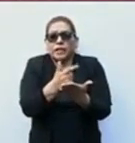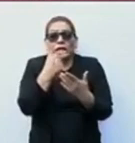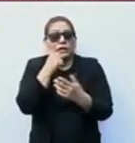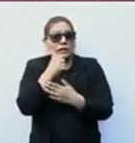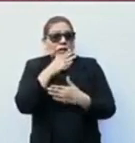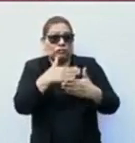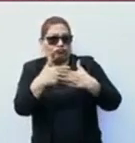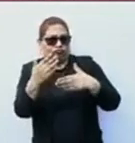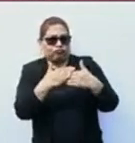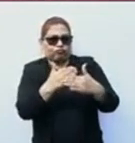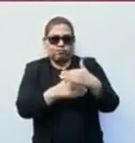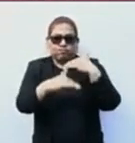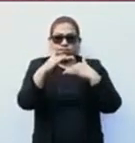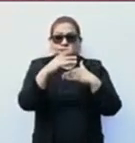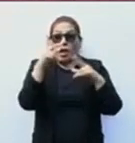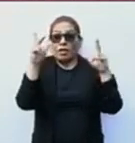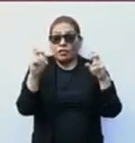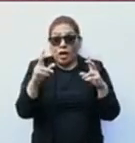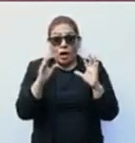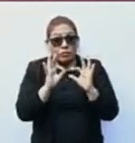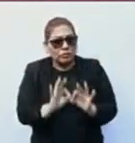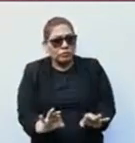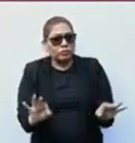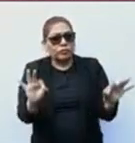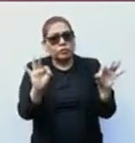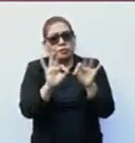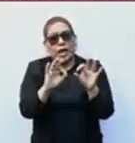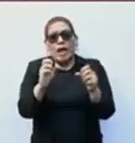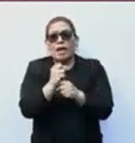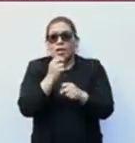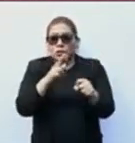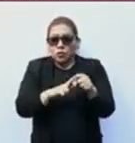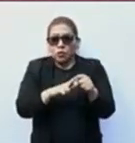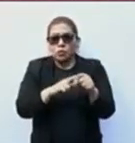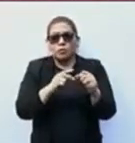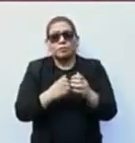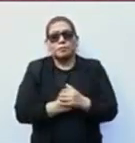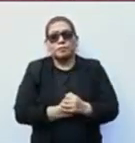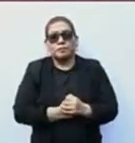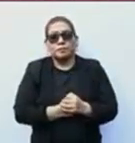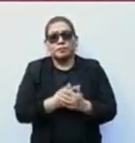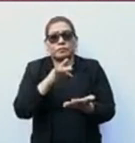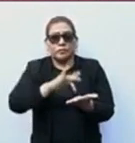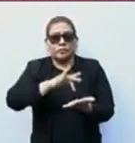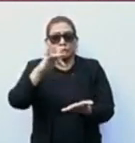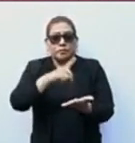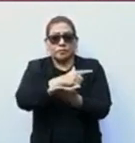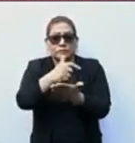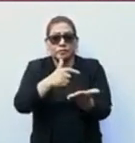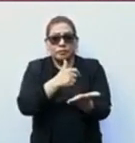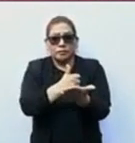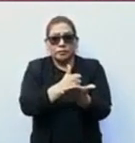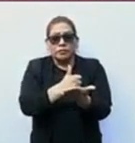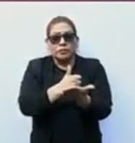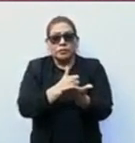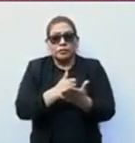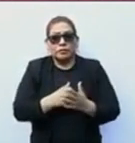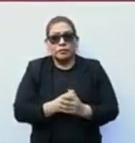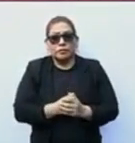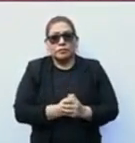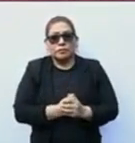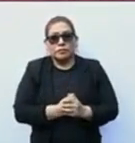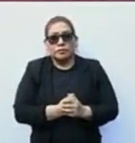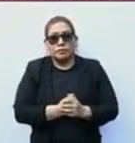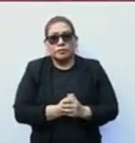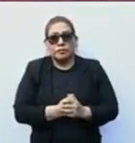en muchos temas, principalmente los sociales. Y gracias hoy a los ciudadanos de la capital, estamos